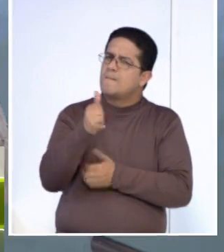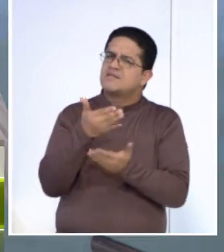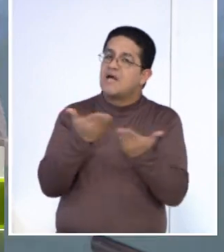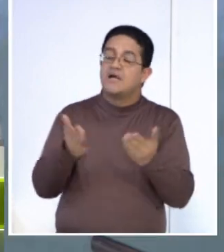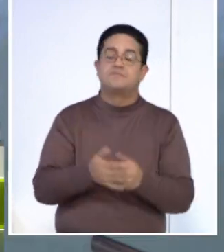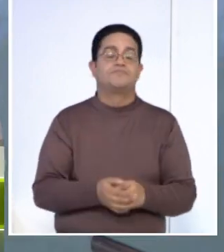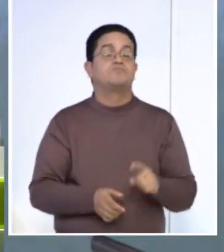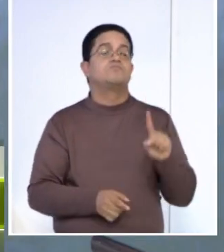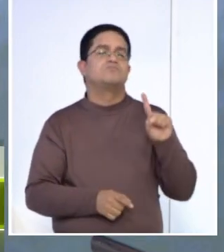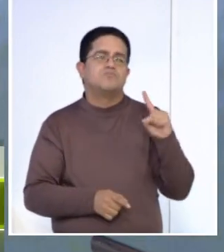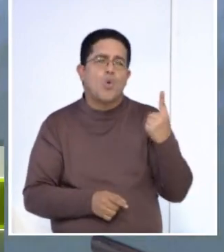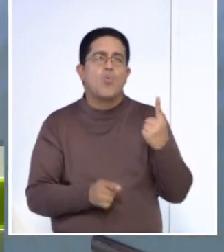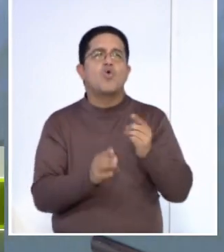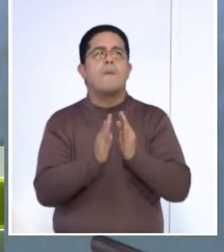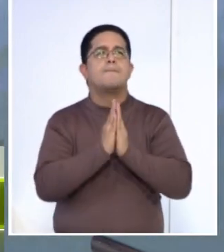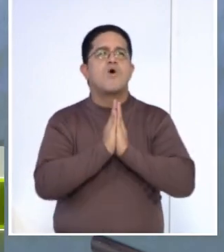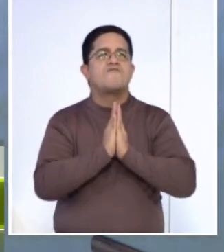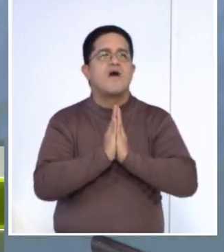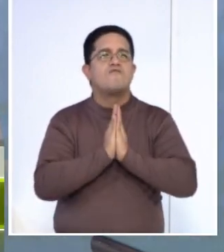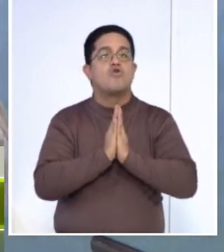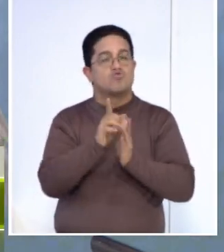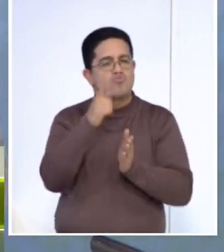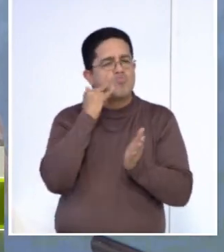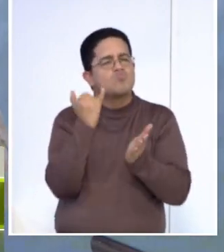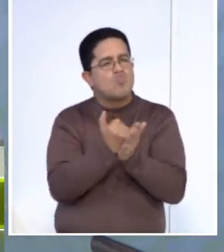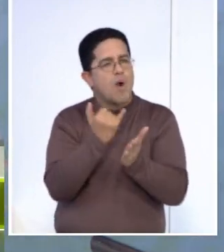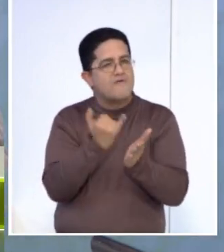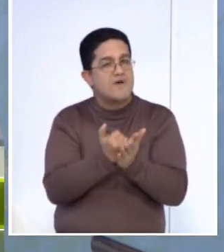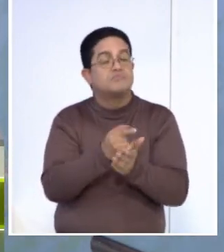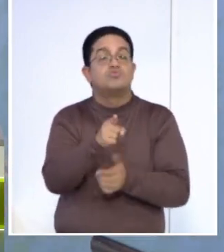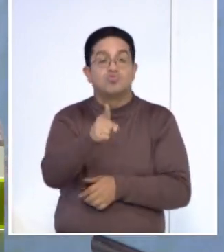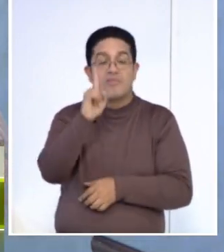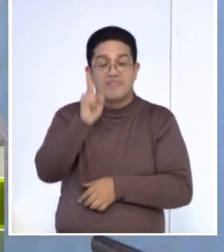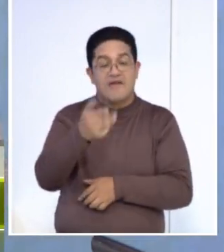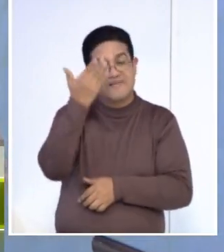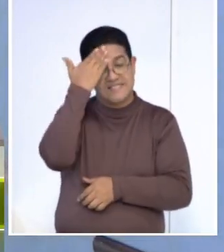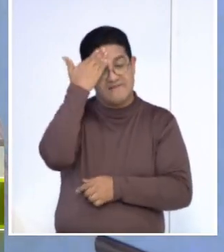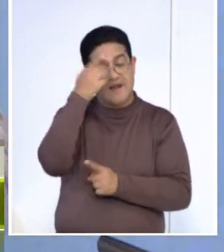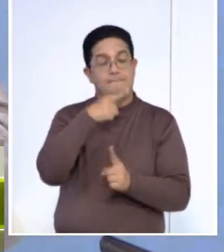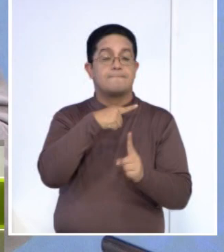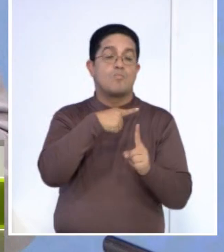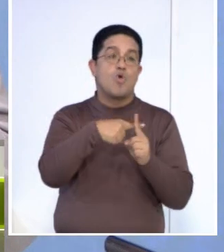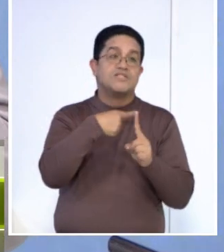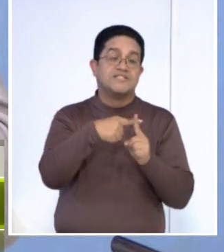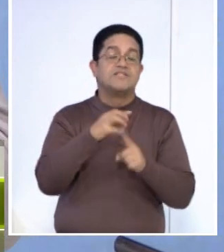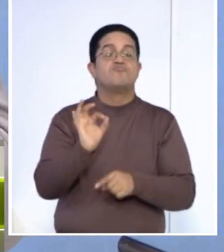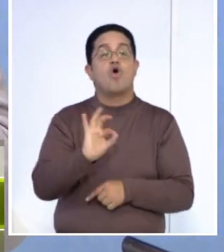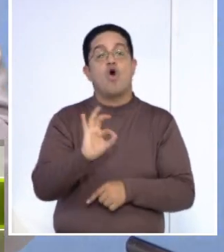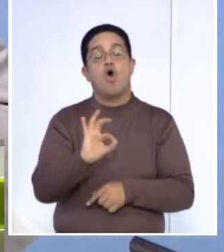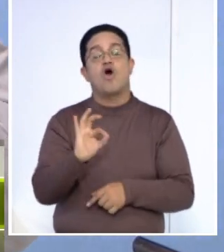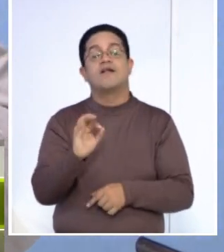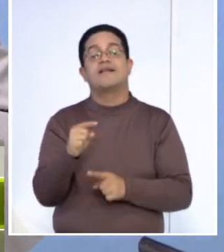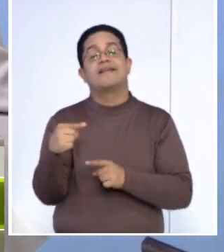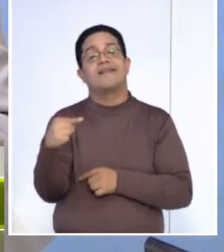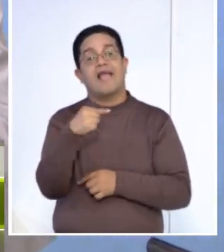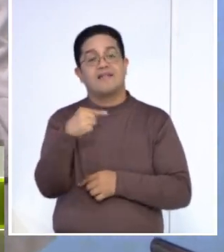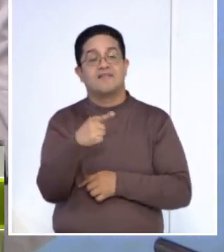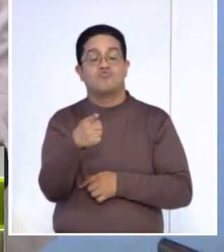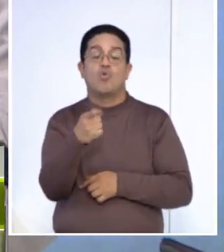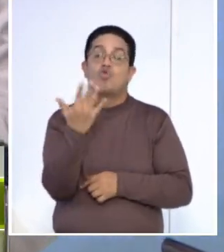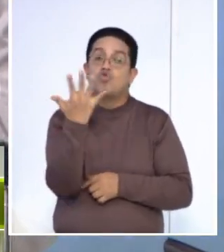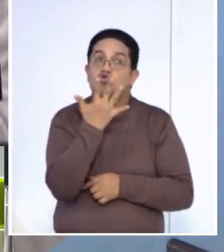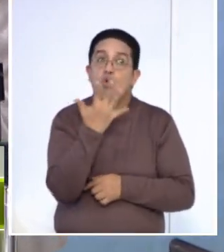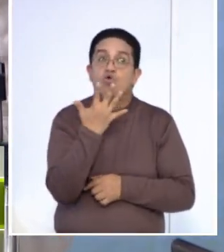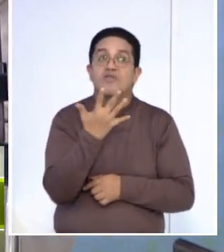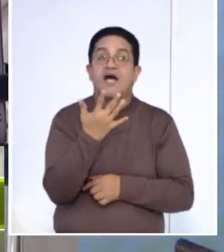Número uno, por favor, hazte la prueba. Hay que saber si estamos viviendo o no con el virus. Si tenemos dudas,